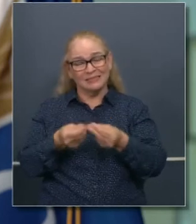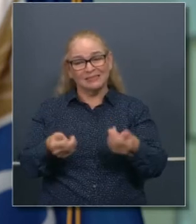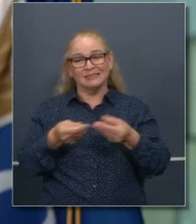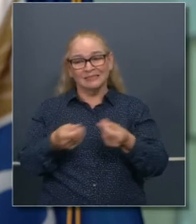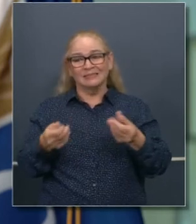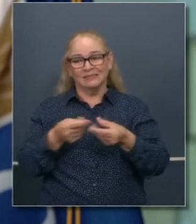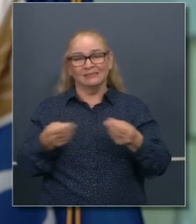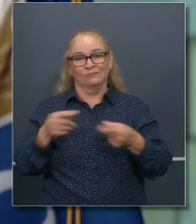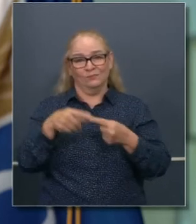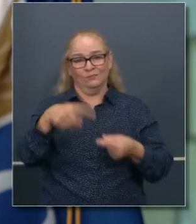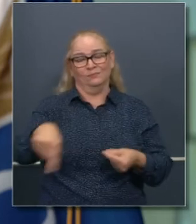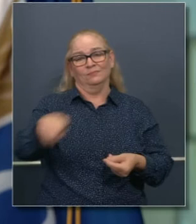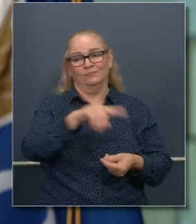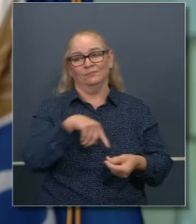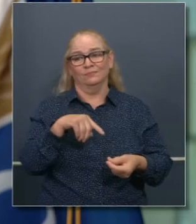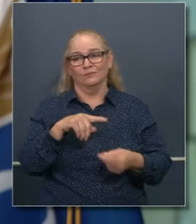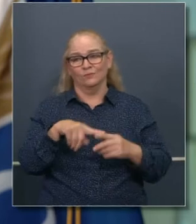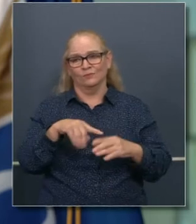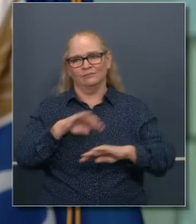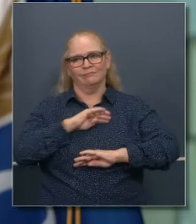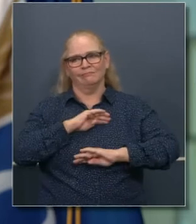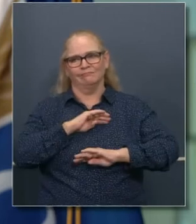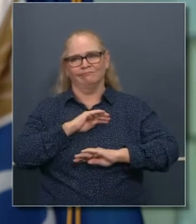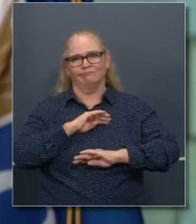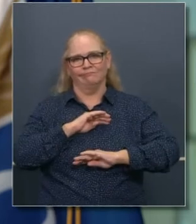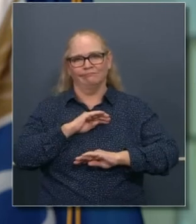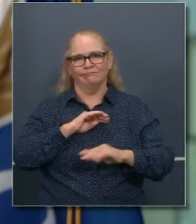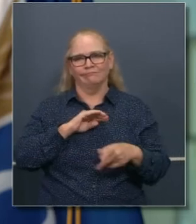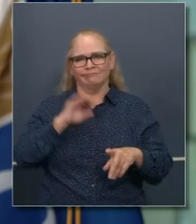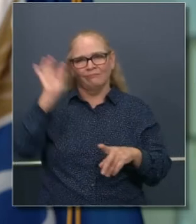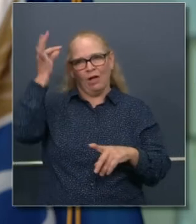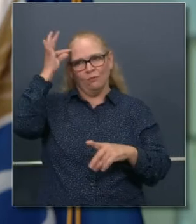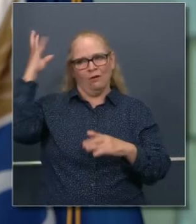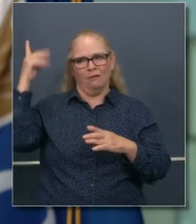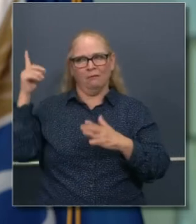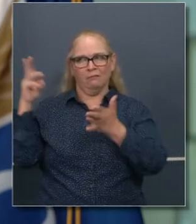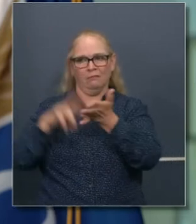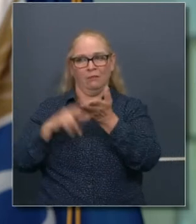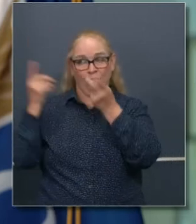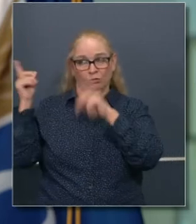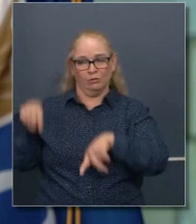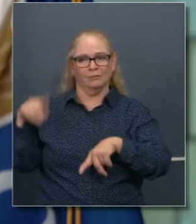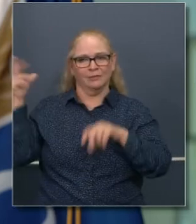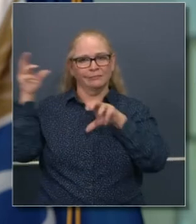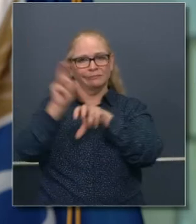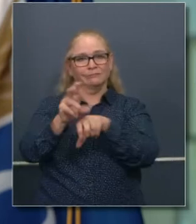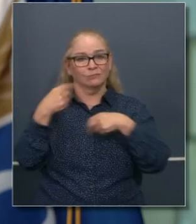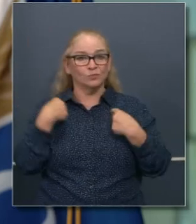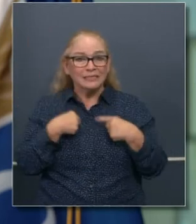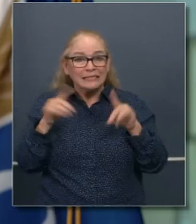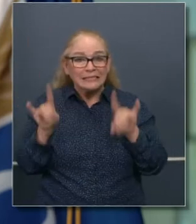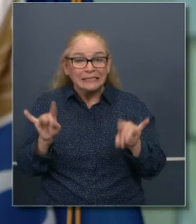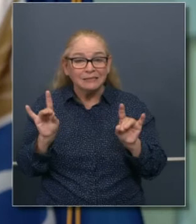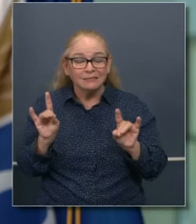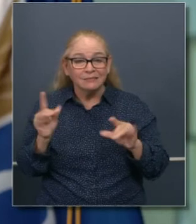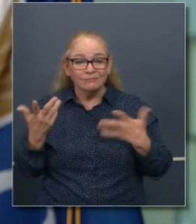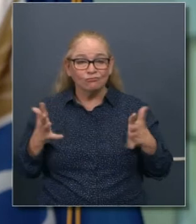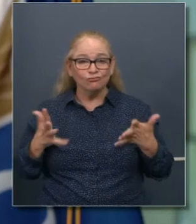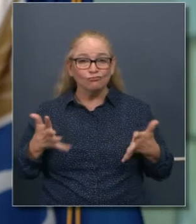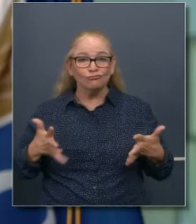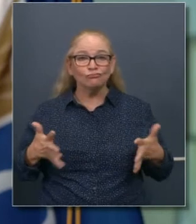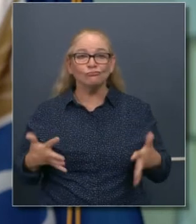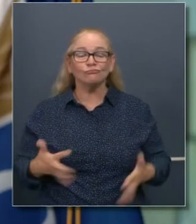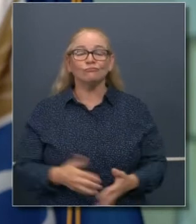son necesarios para cumplir con esos reglamentos que se han asignado en la orden original. Ayer, como ya saben, fue reportado muy bien